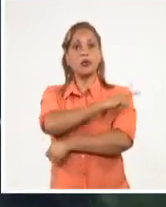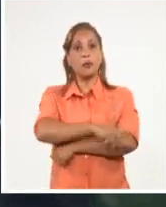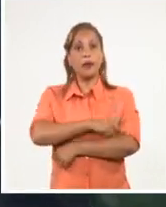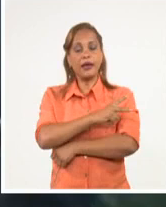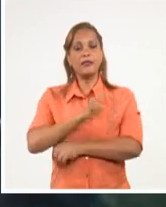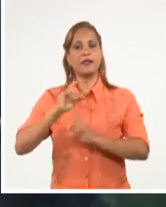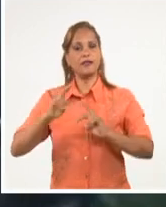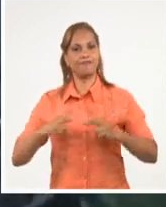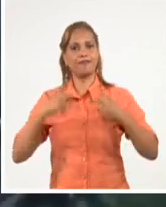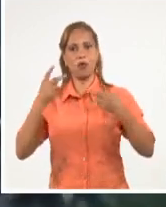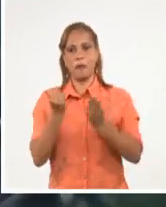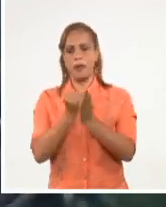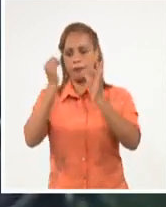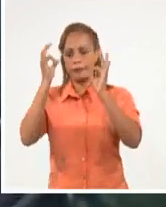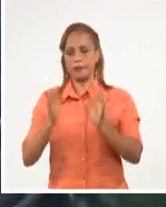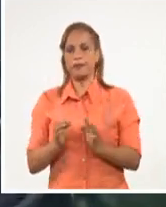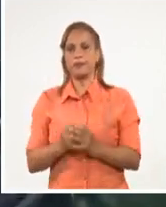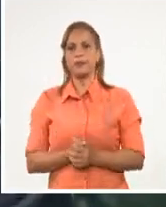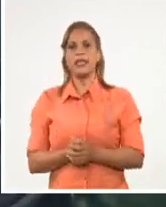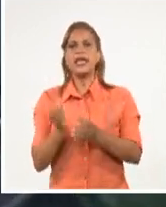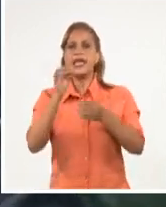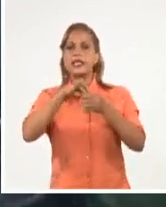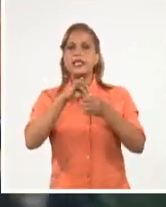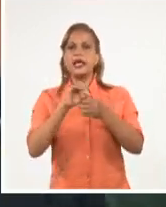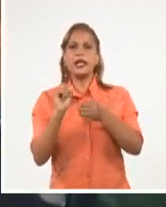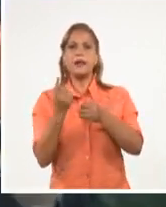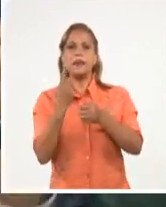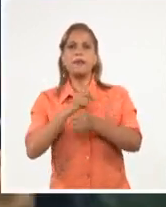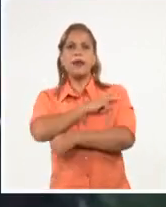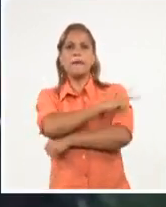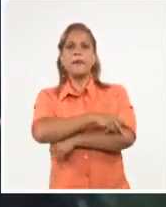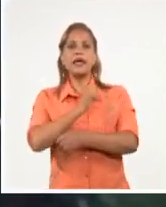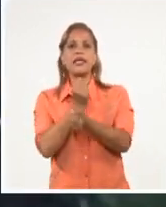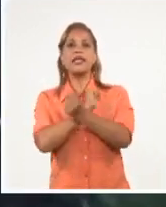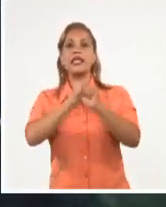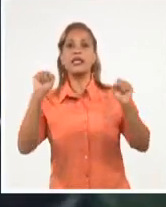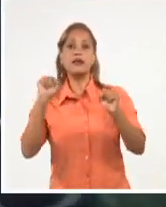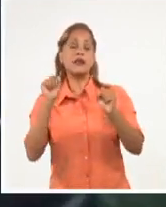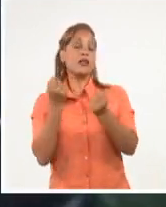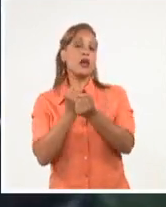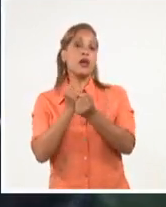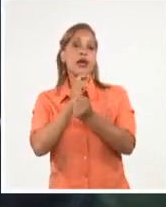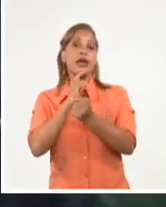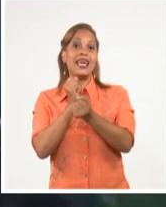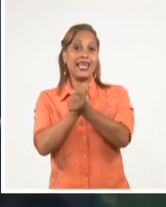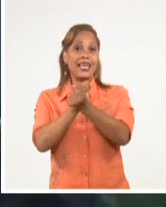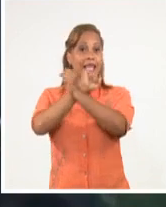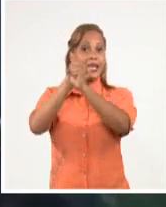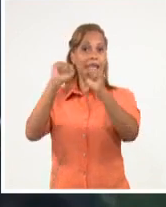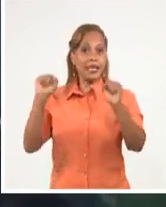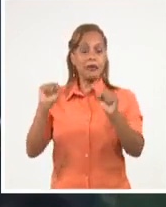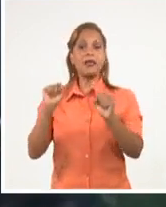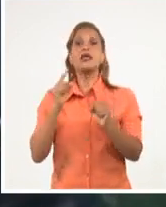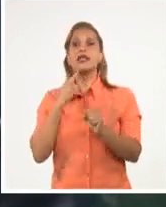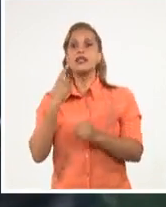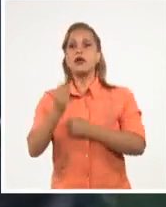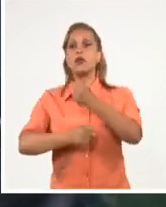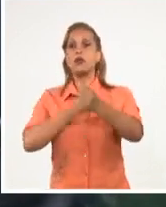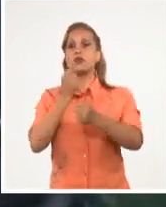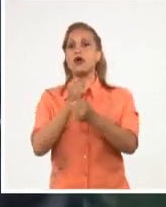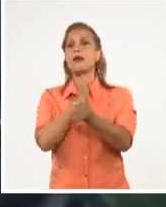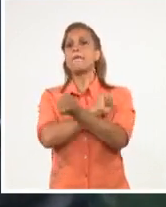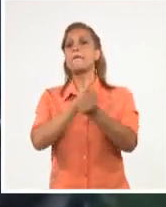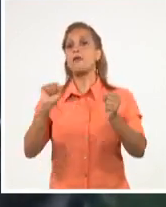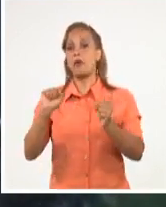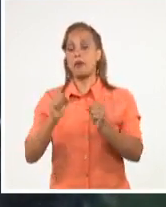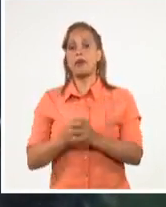ratificado, de integrar la primera zona libre de armas nucleares en un área densamente poblada